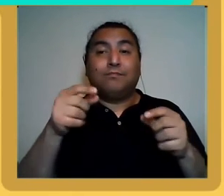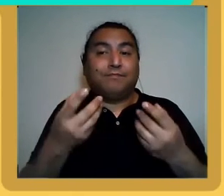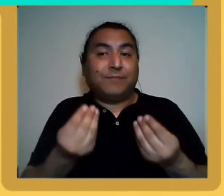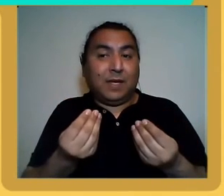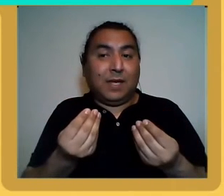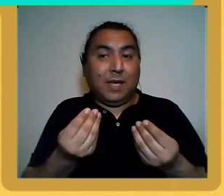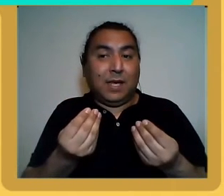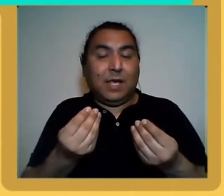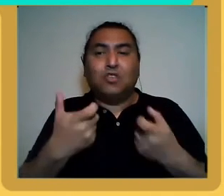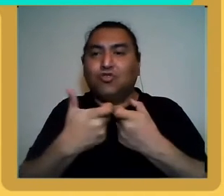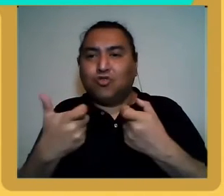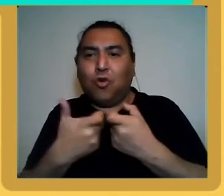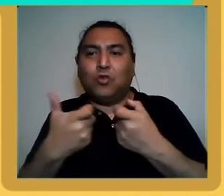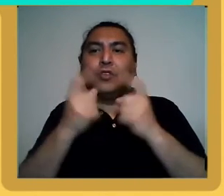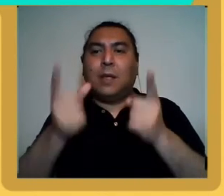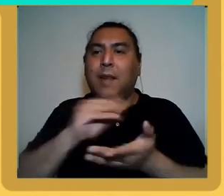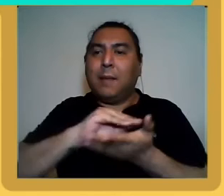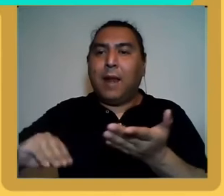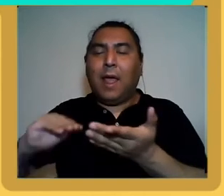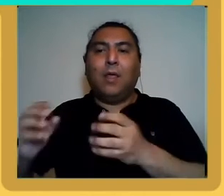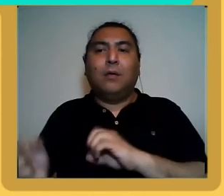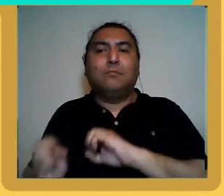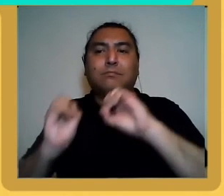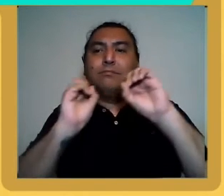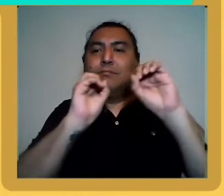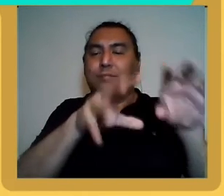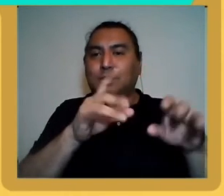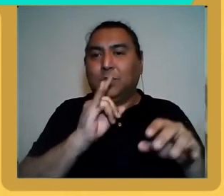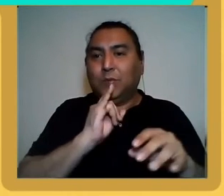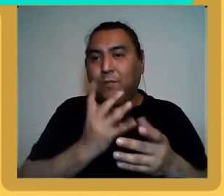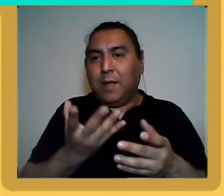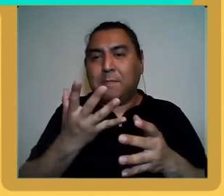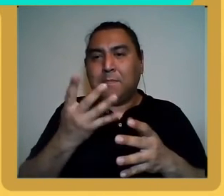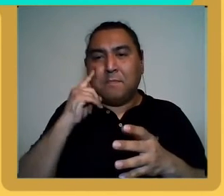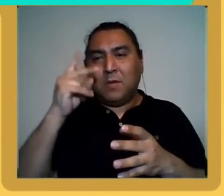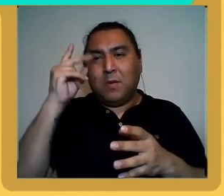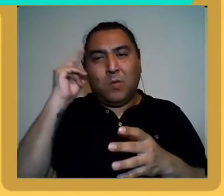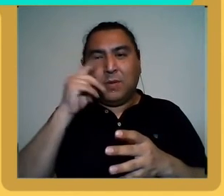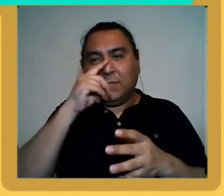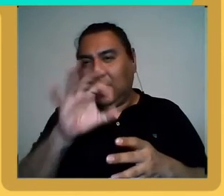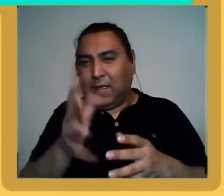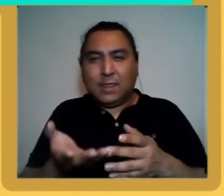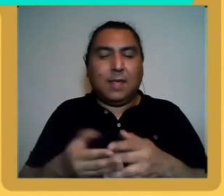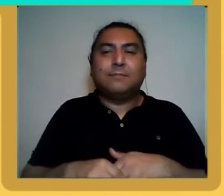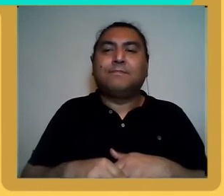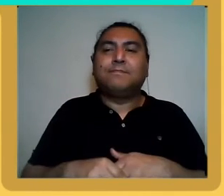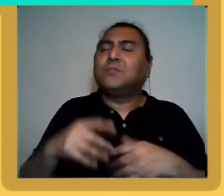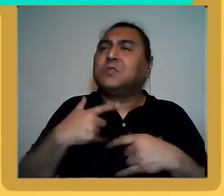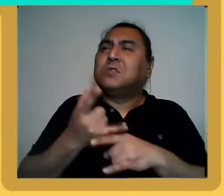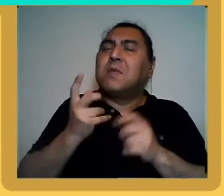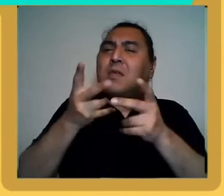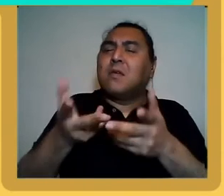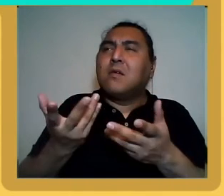socios y personal a aquella provincia en los 70, y algo que yo destaco siempre en el